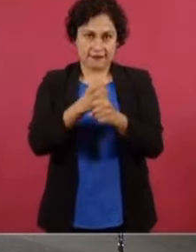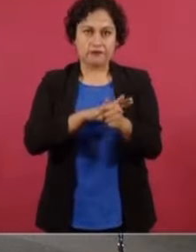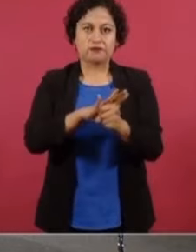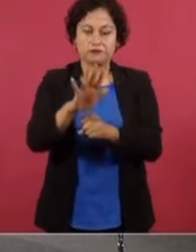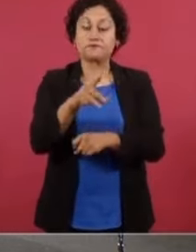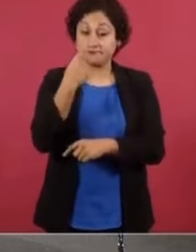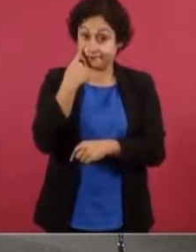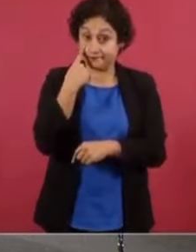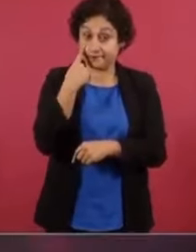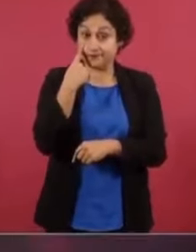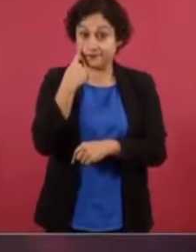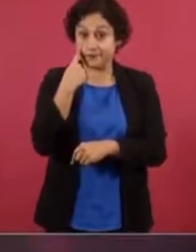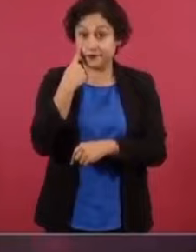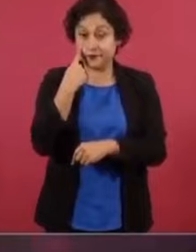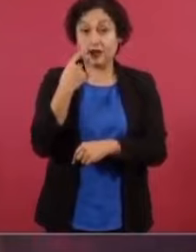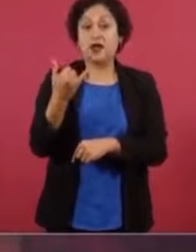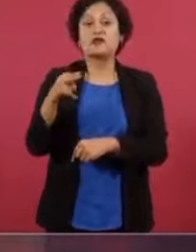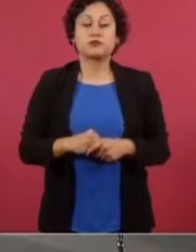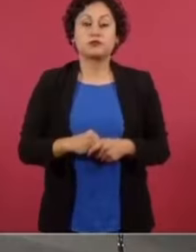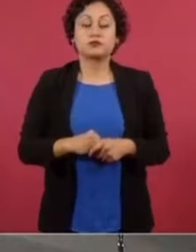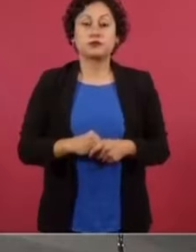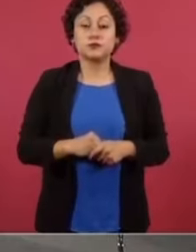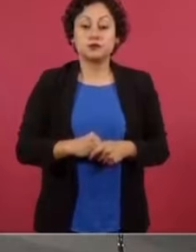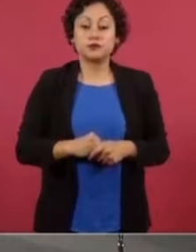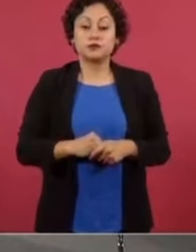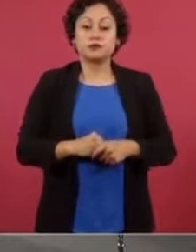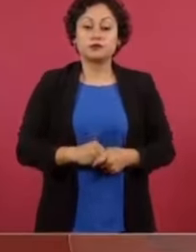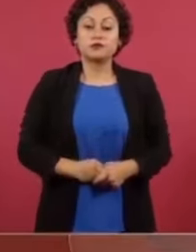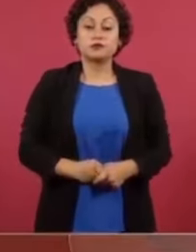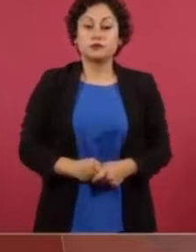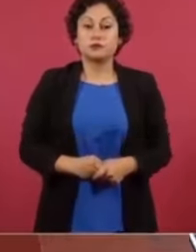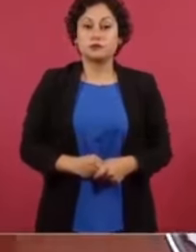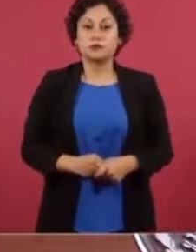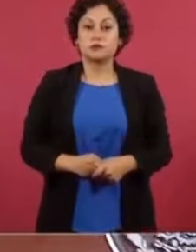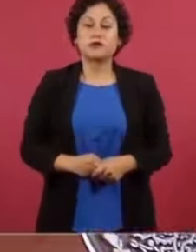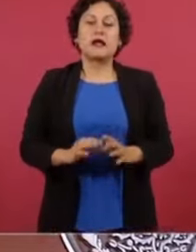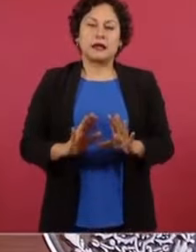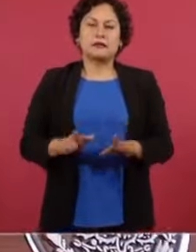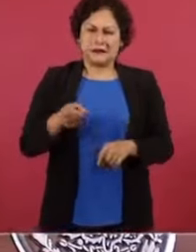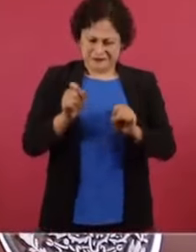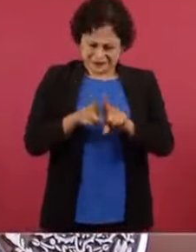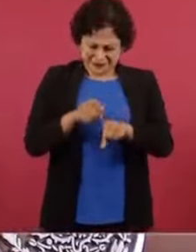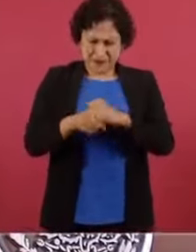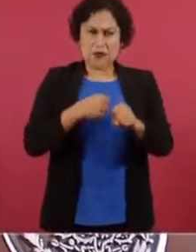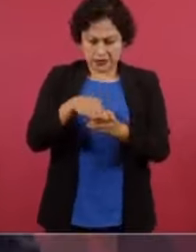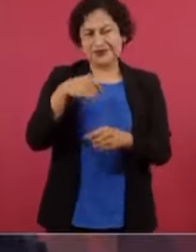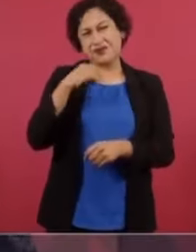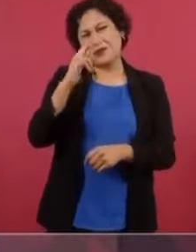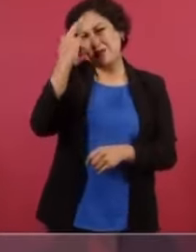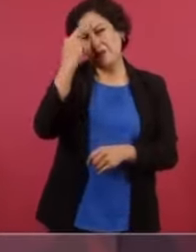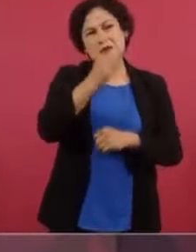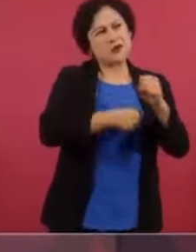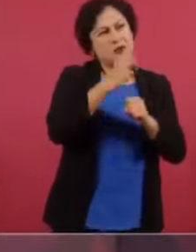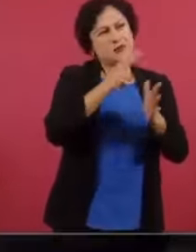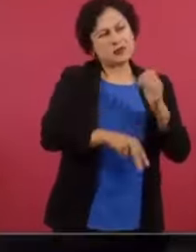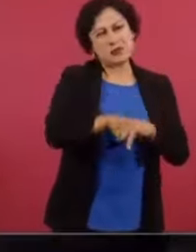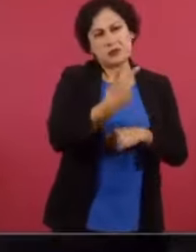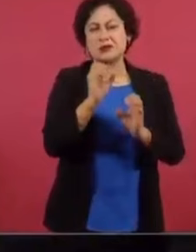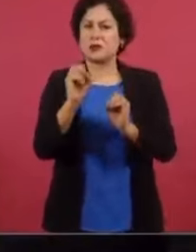estaba Yunes de gobernador. Y como en esos tiempos, ya venían las elecciones, no sé si la del 12 o la del 18. Y